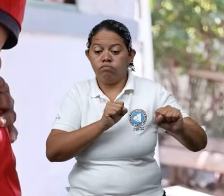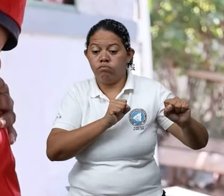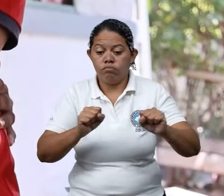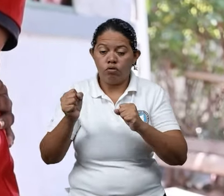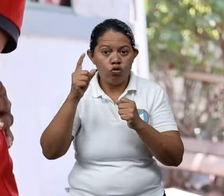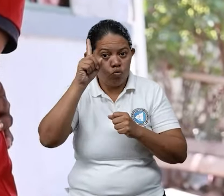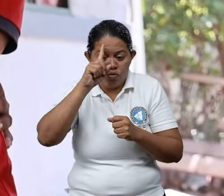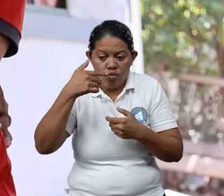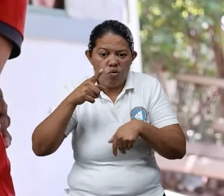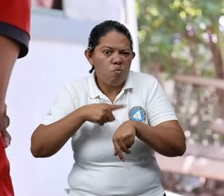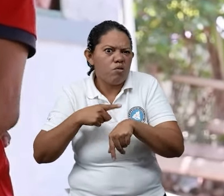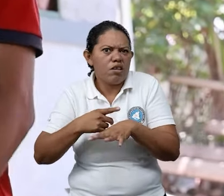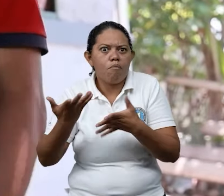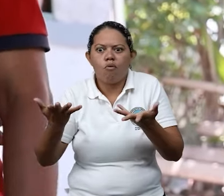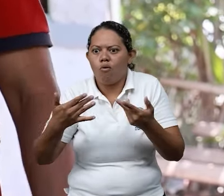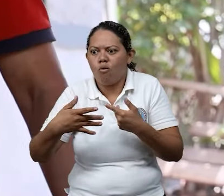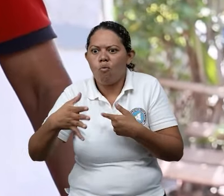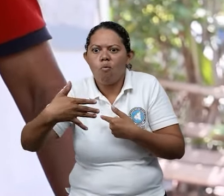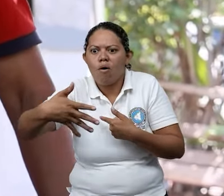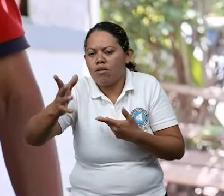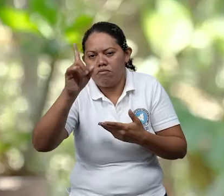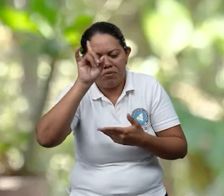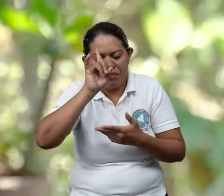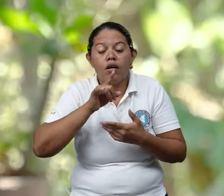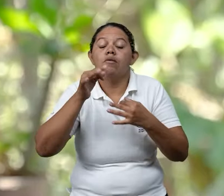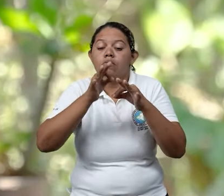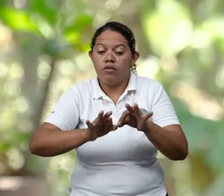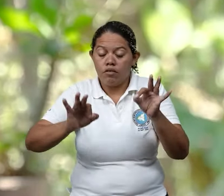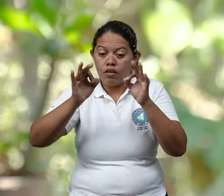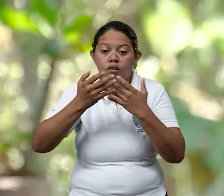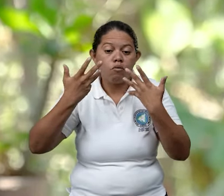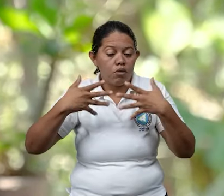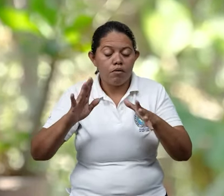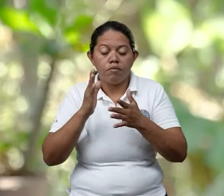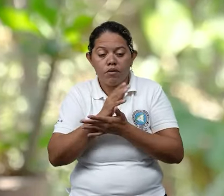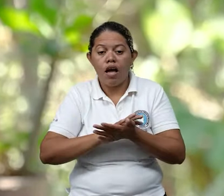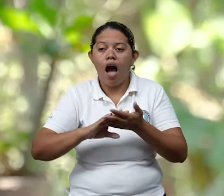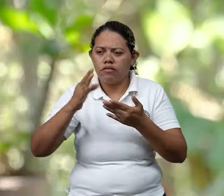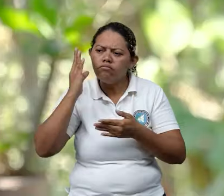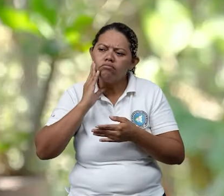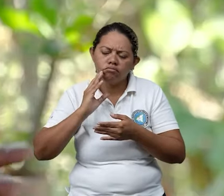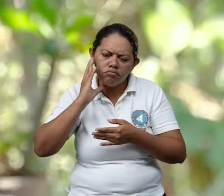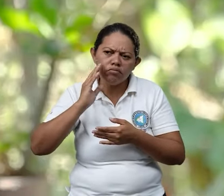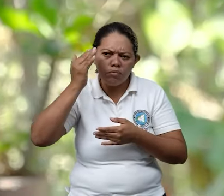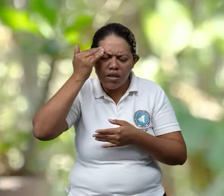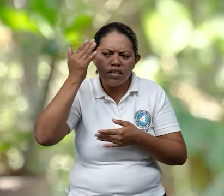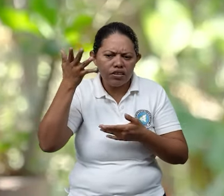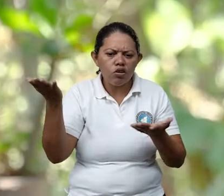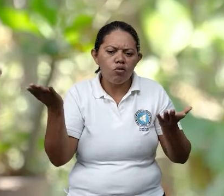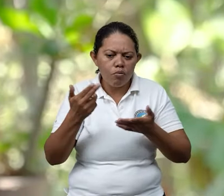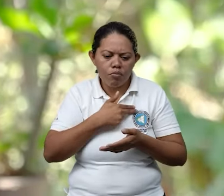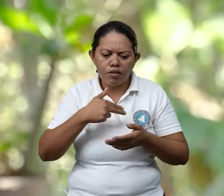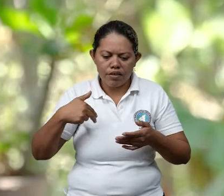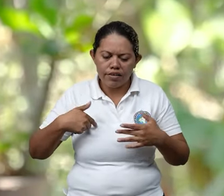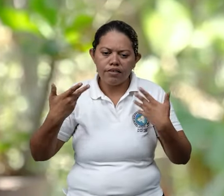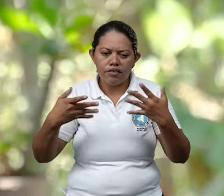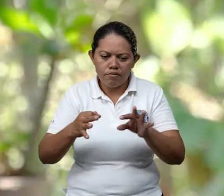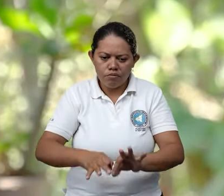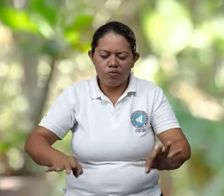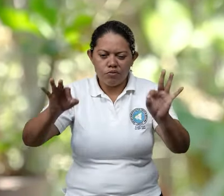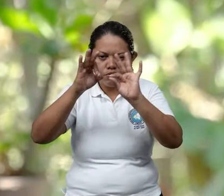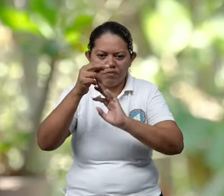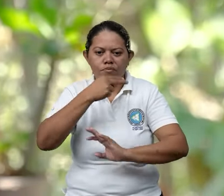ocurren de un momento a otro y tener esa capacidad de accionar al momento es lo que nos